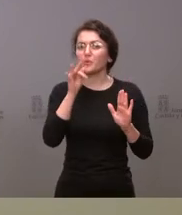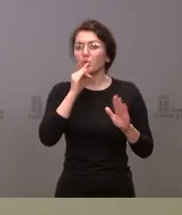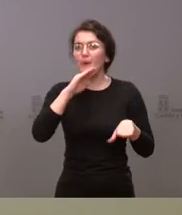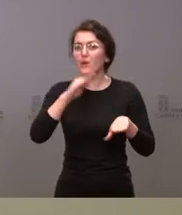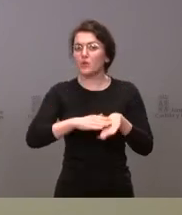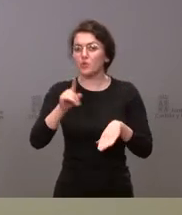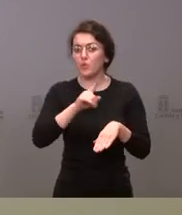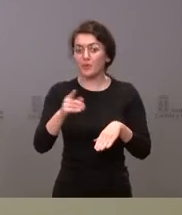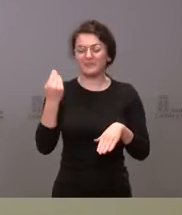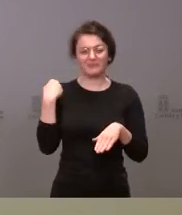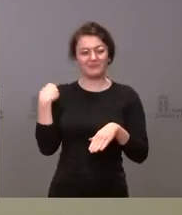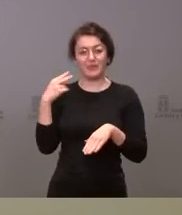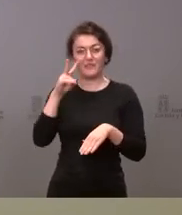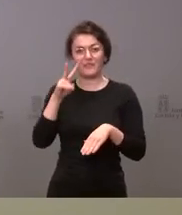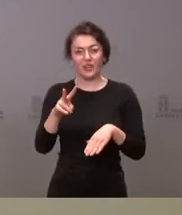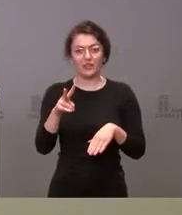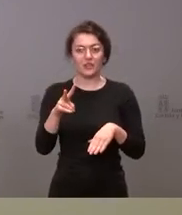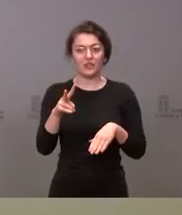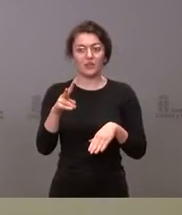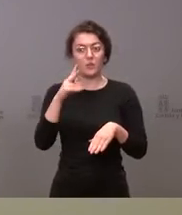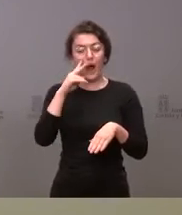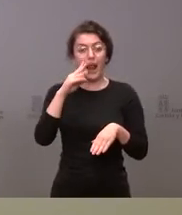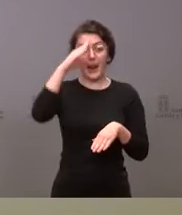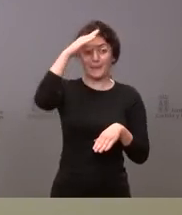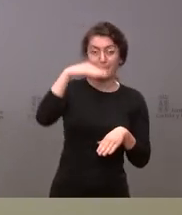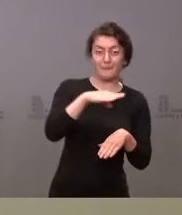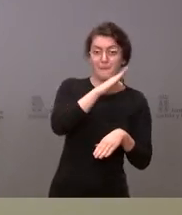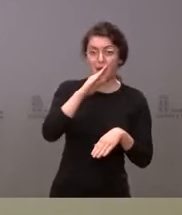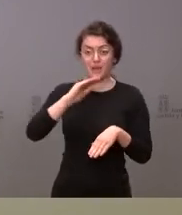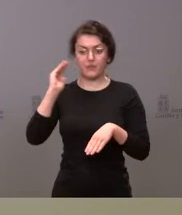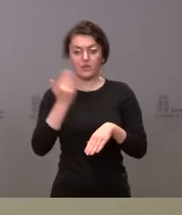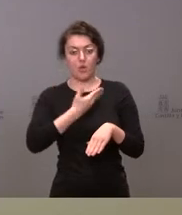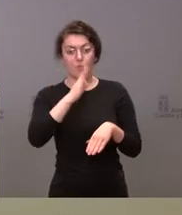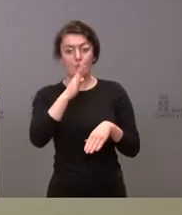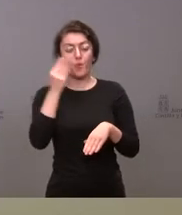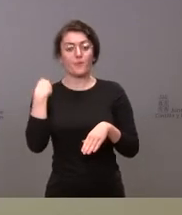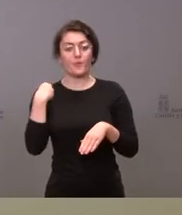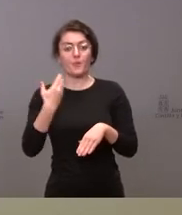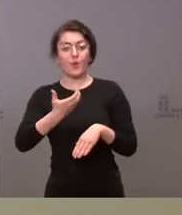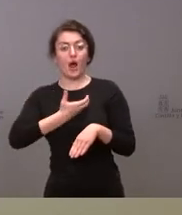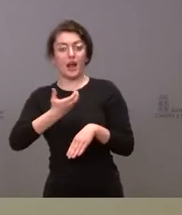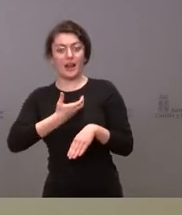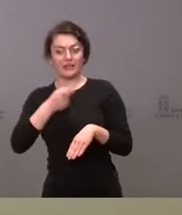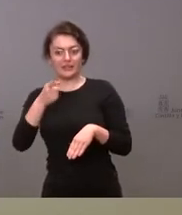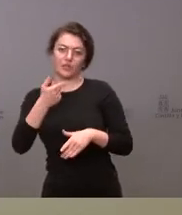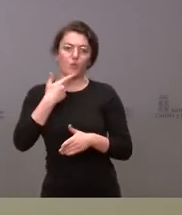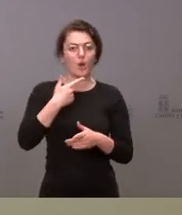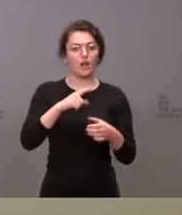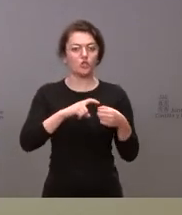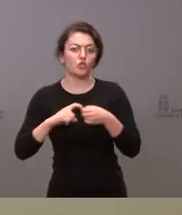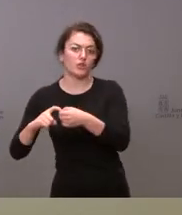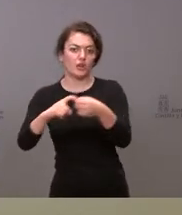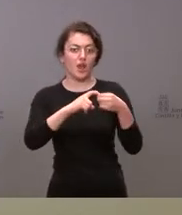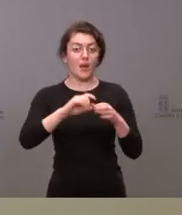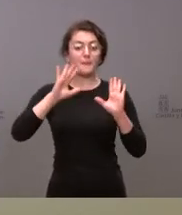a favor de los padres afectados por parte del alcalde de Tordesillas que se ha solidarizado con ellos y luego también mañana en la